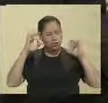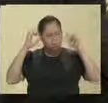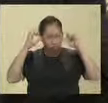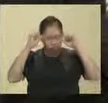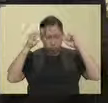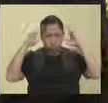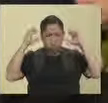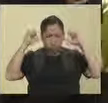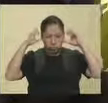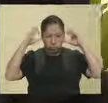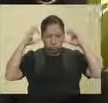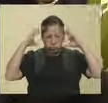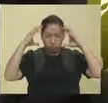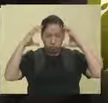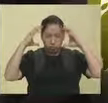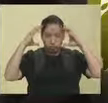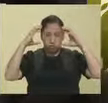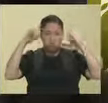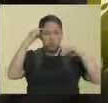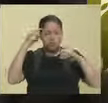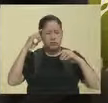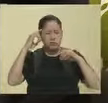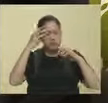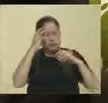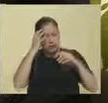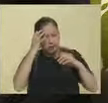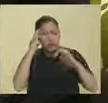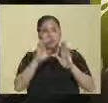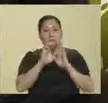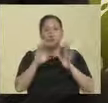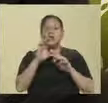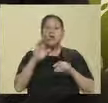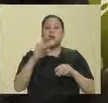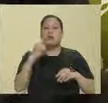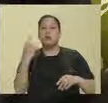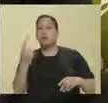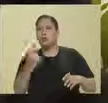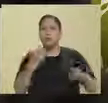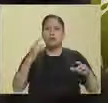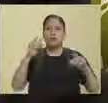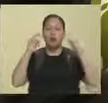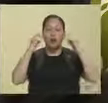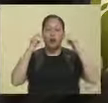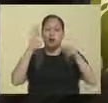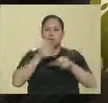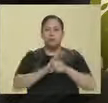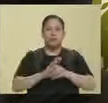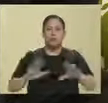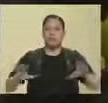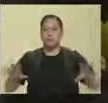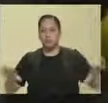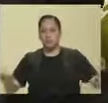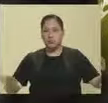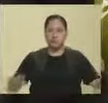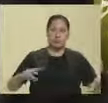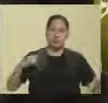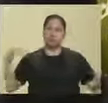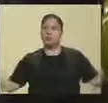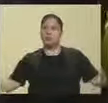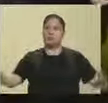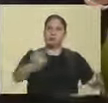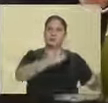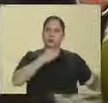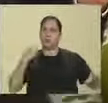hay algunas variantes de migraña, como el vértigo, por ejemplo. Son niños en donde sienten que todo